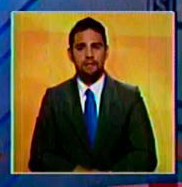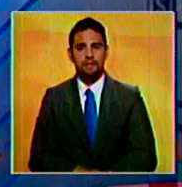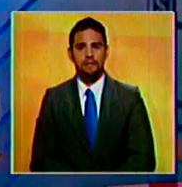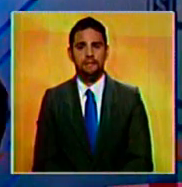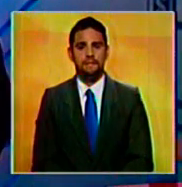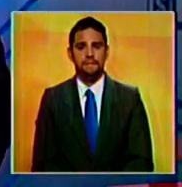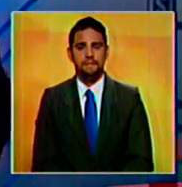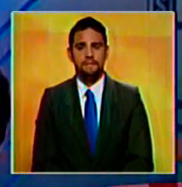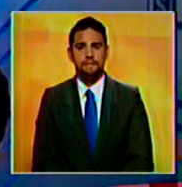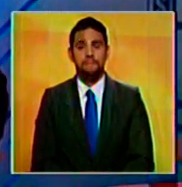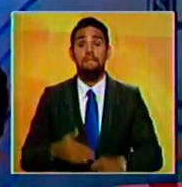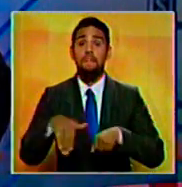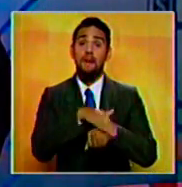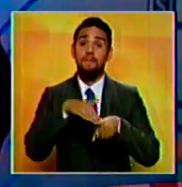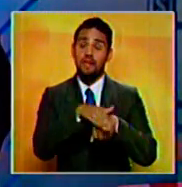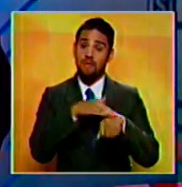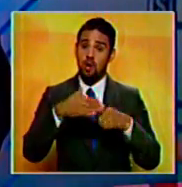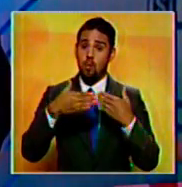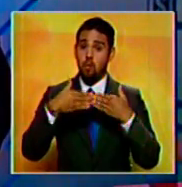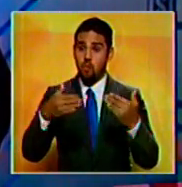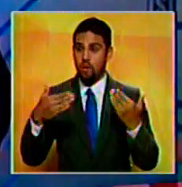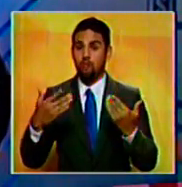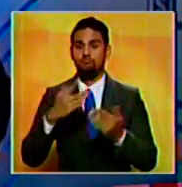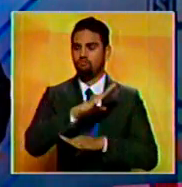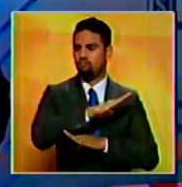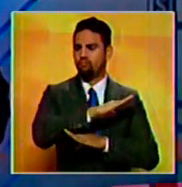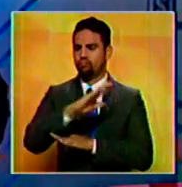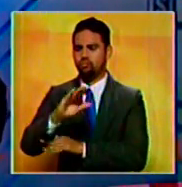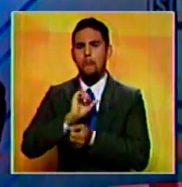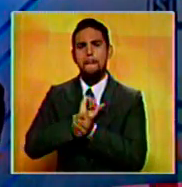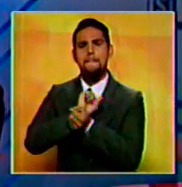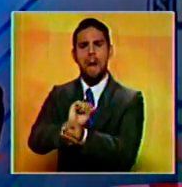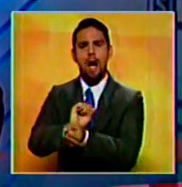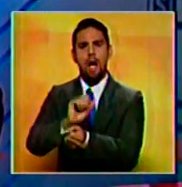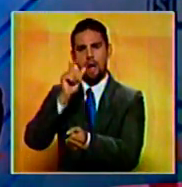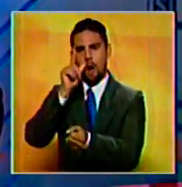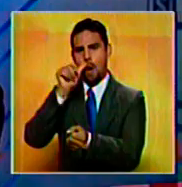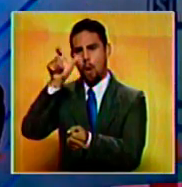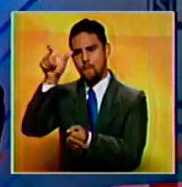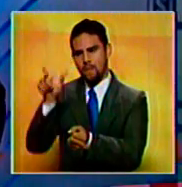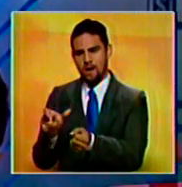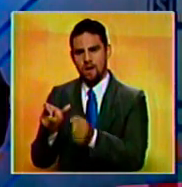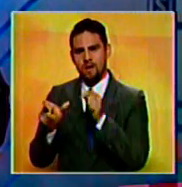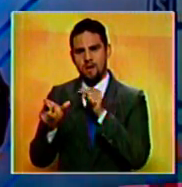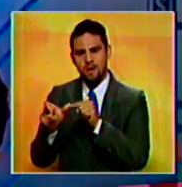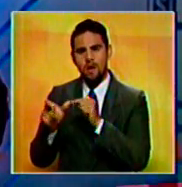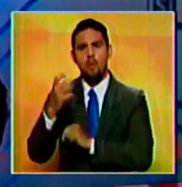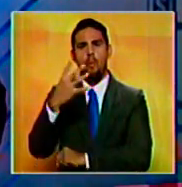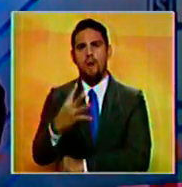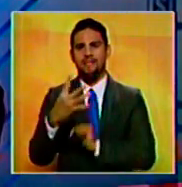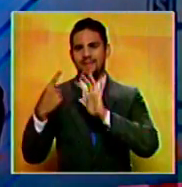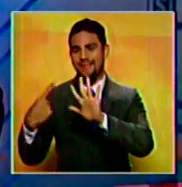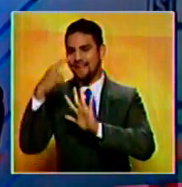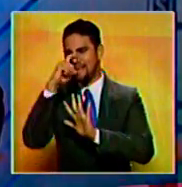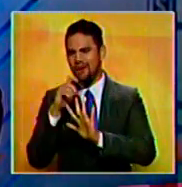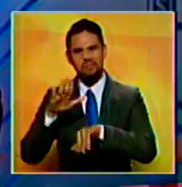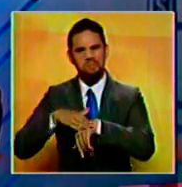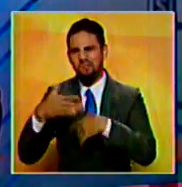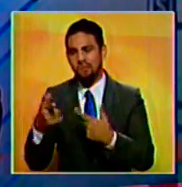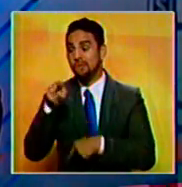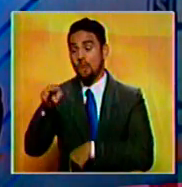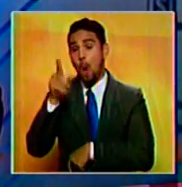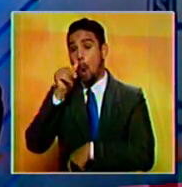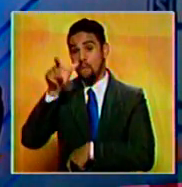El Ministerio Público logró privativa de libertad para John Alexis Quirós Fon Negro de 46 años por su presunta